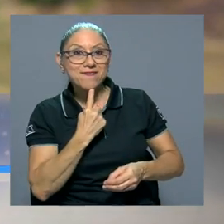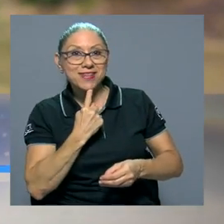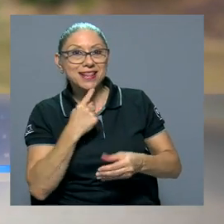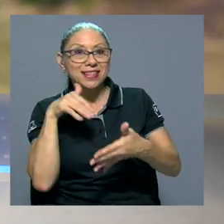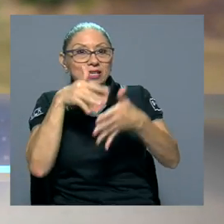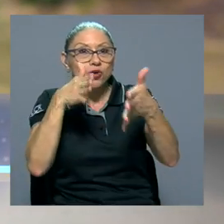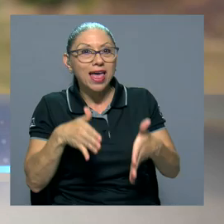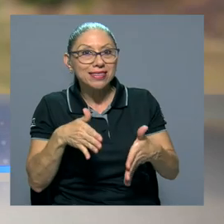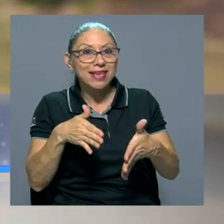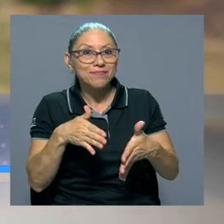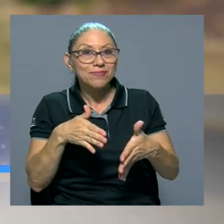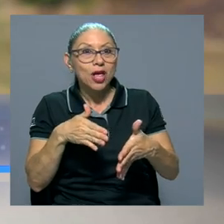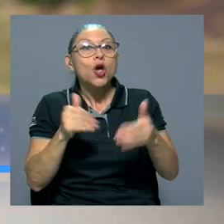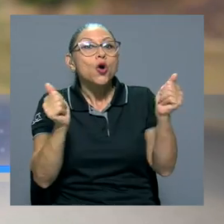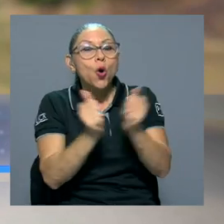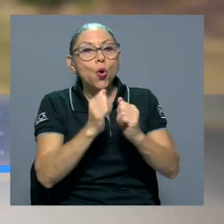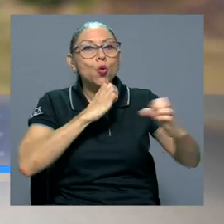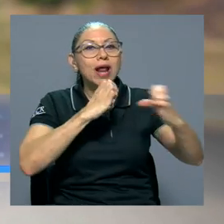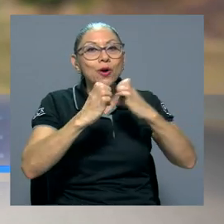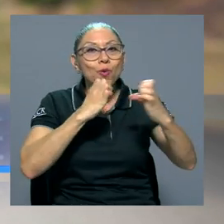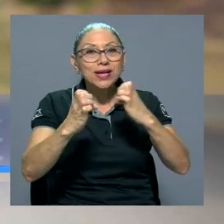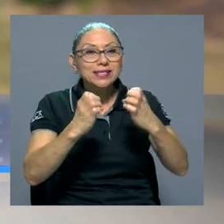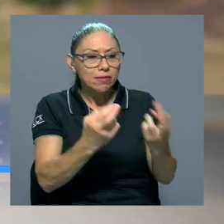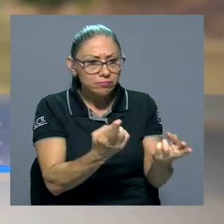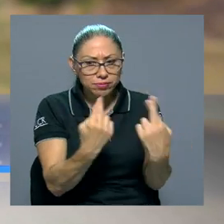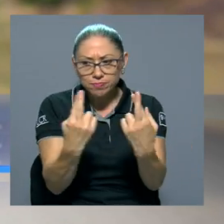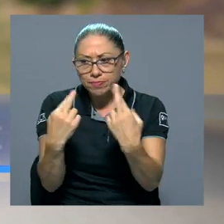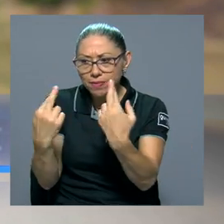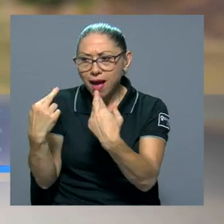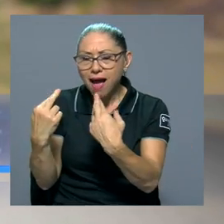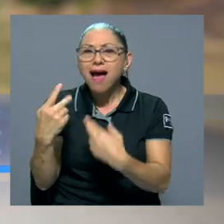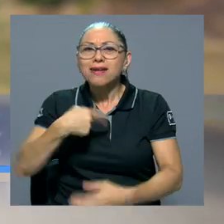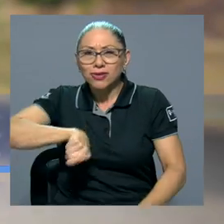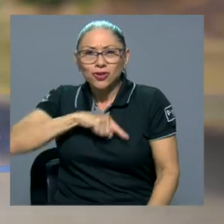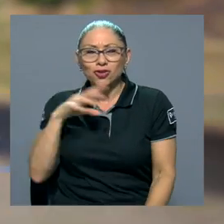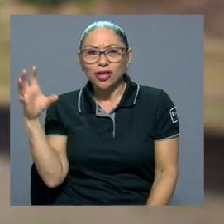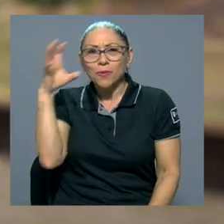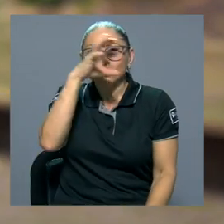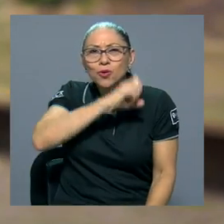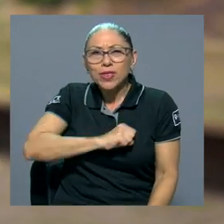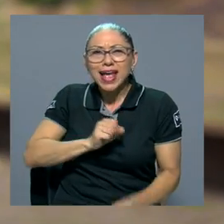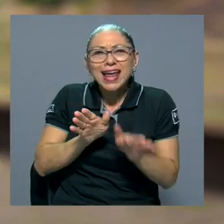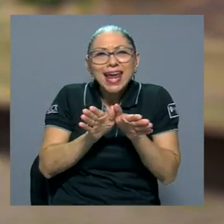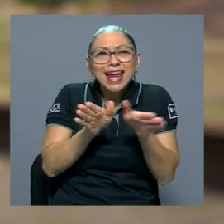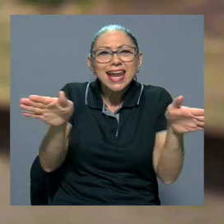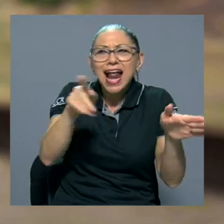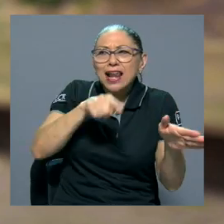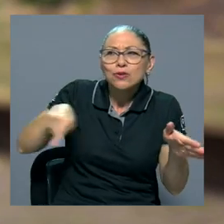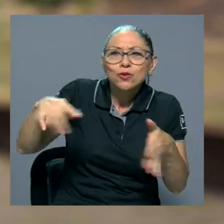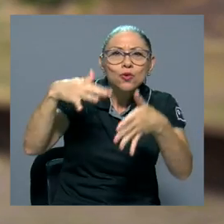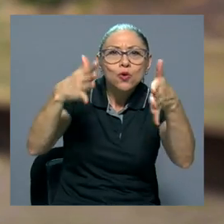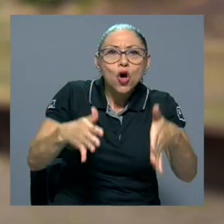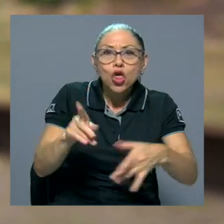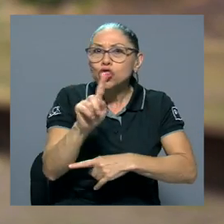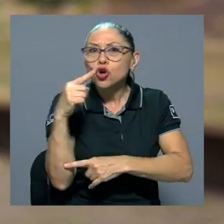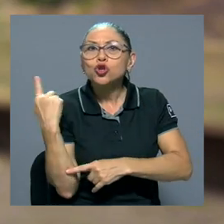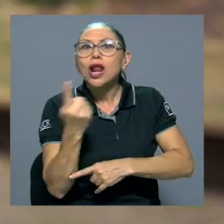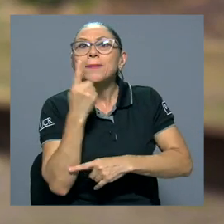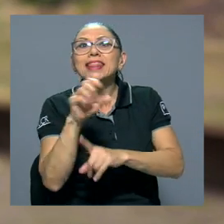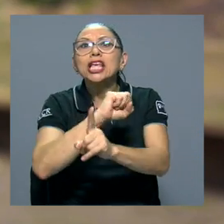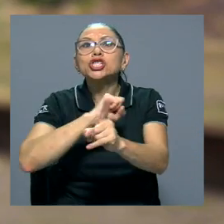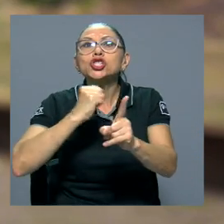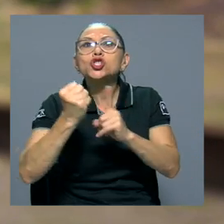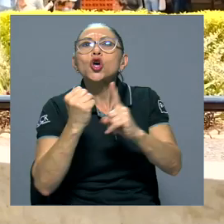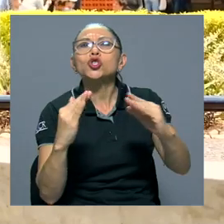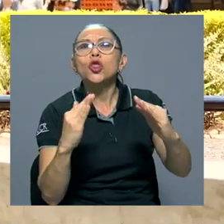encuesta que nos va a indicar, por ejemplo, cuáles son las condiciones en general de nuestra población, no solo sociodemográficas, que es parte